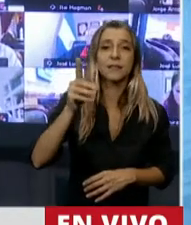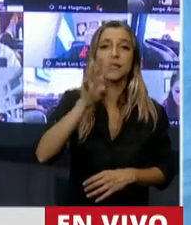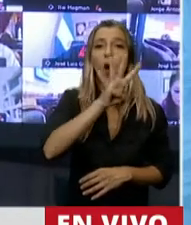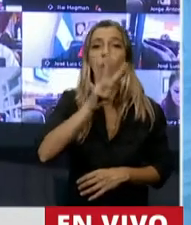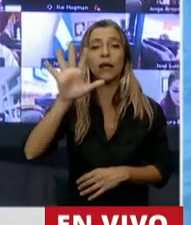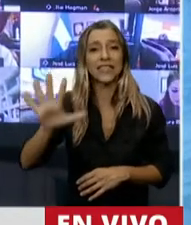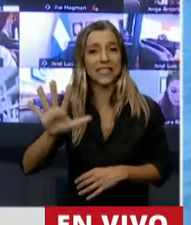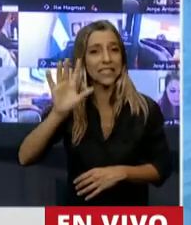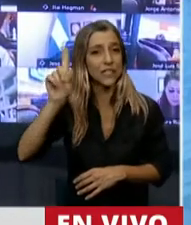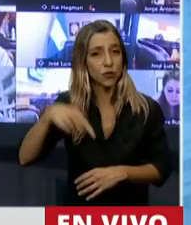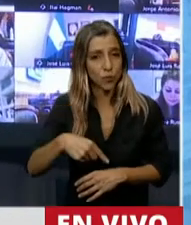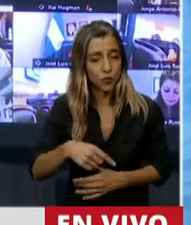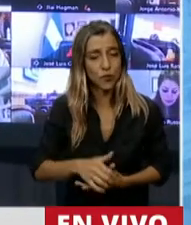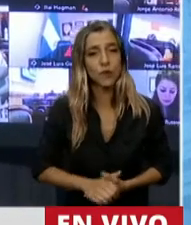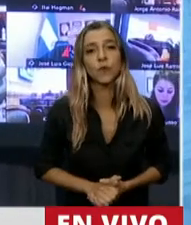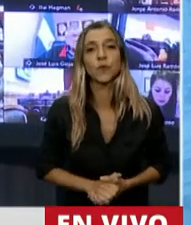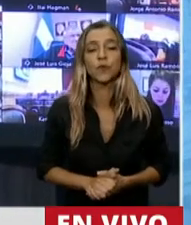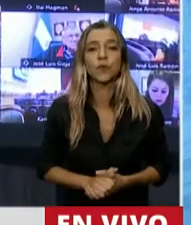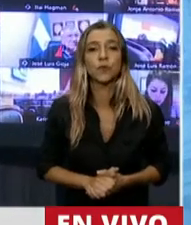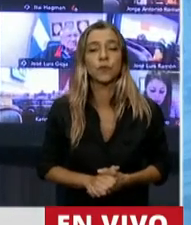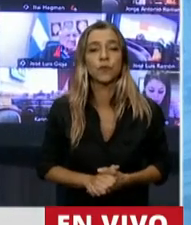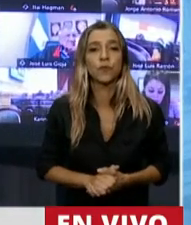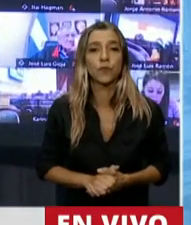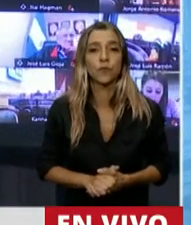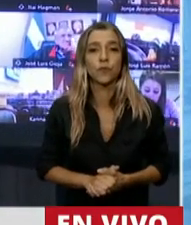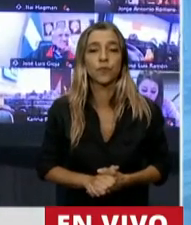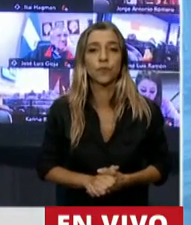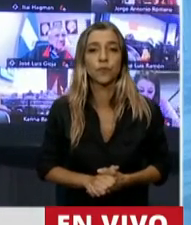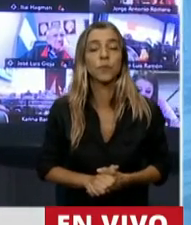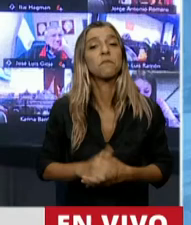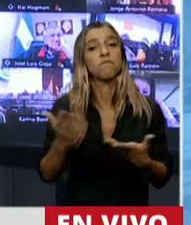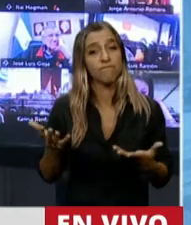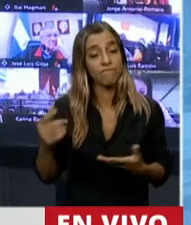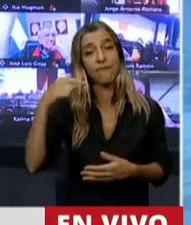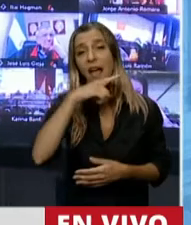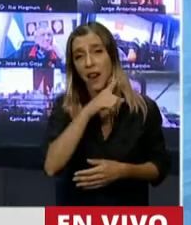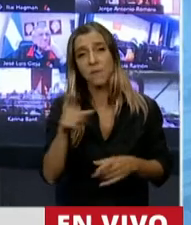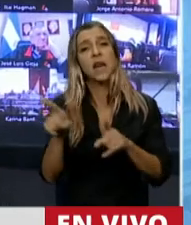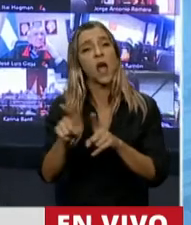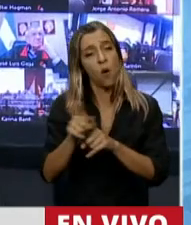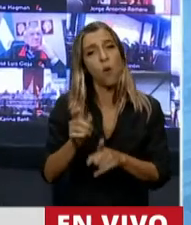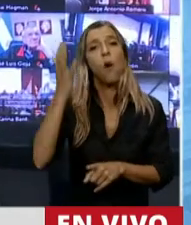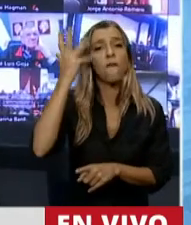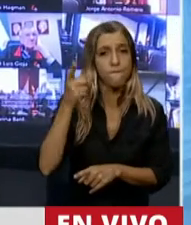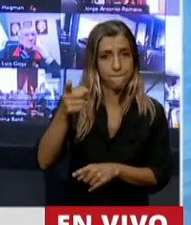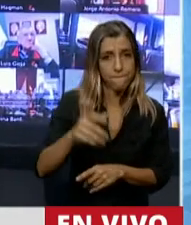% de presión tributaria. Alemania, igual que Francia.